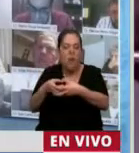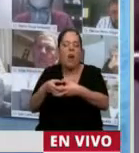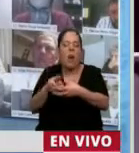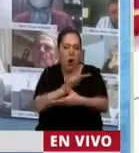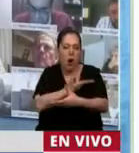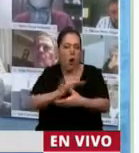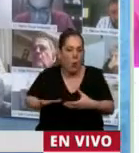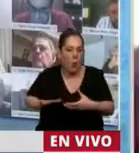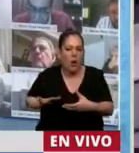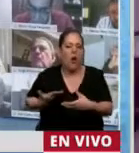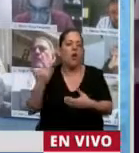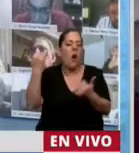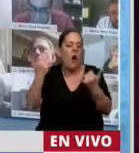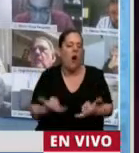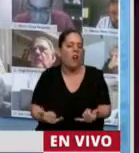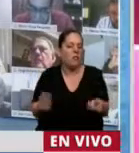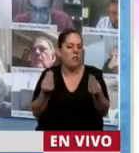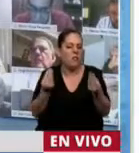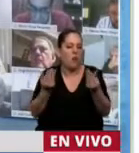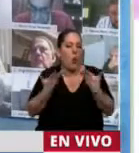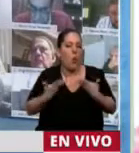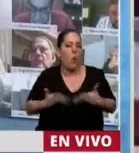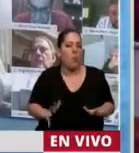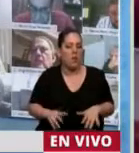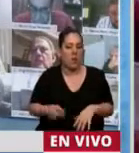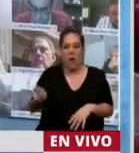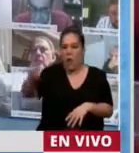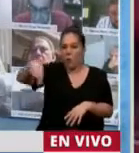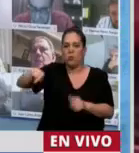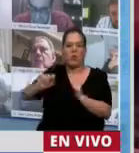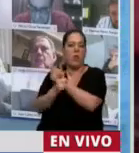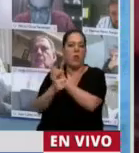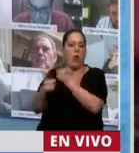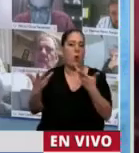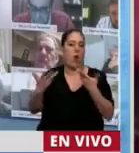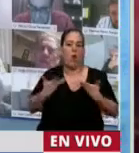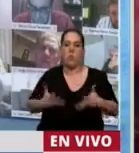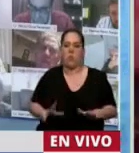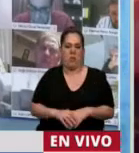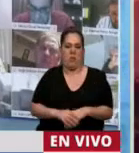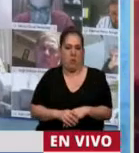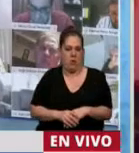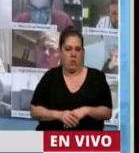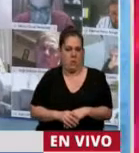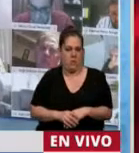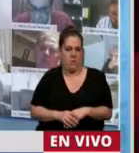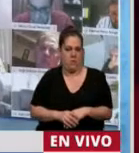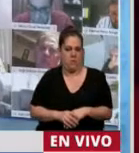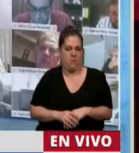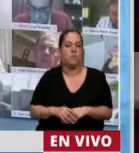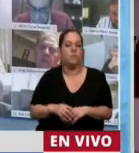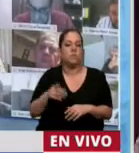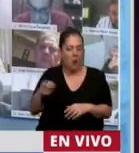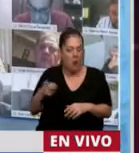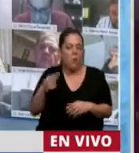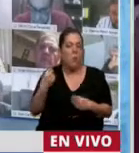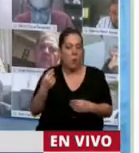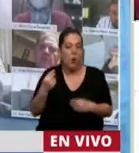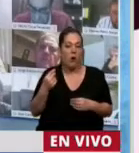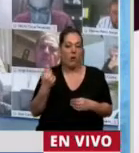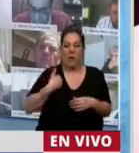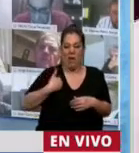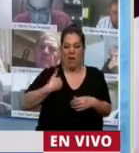tuvimos, o a ver, no sé, 20 horas escuchando Beatriz, o escuchando,